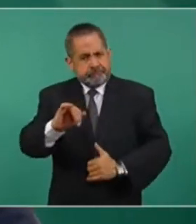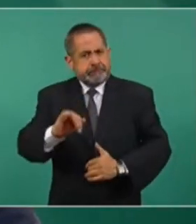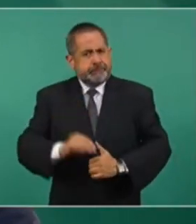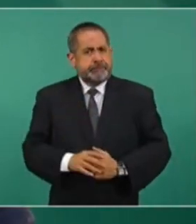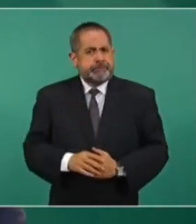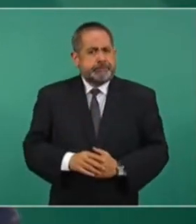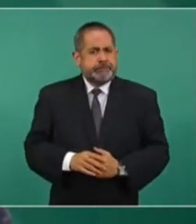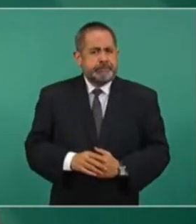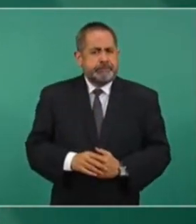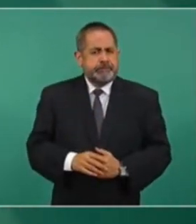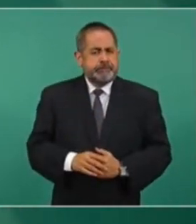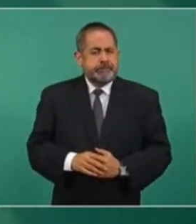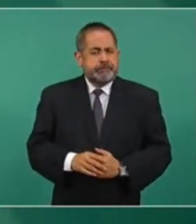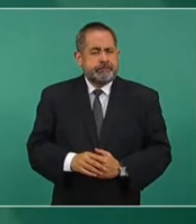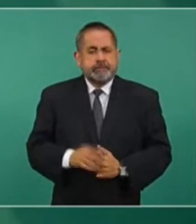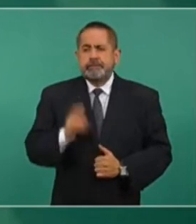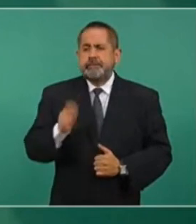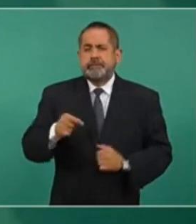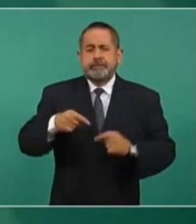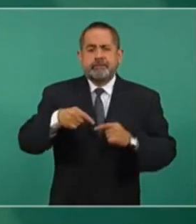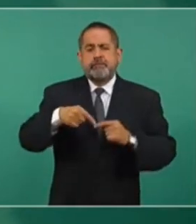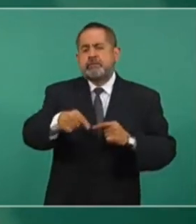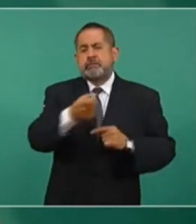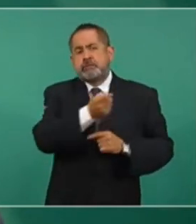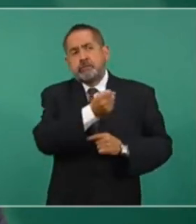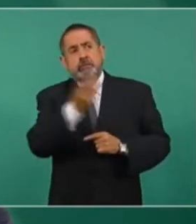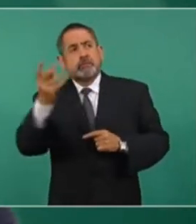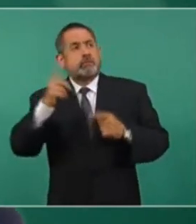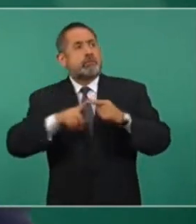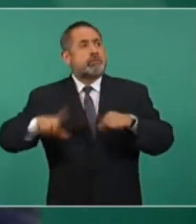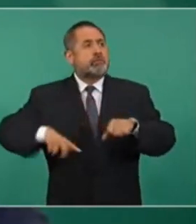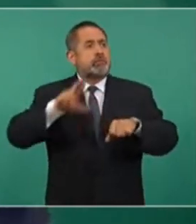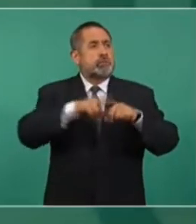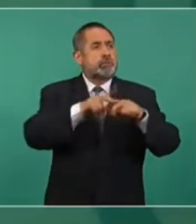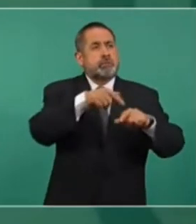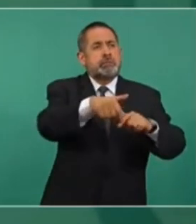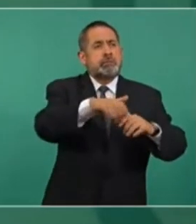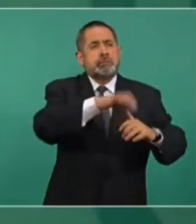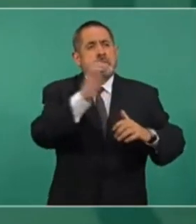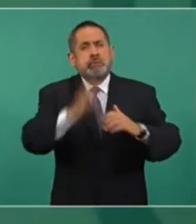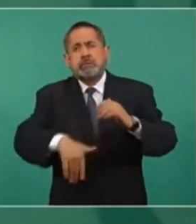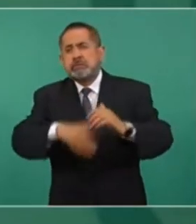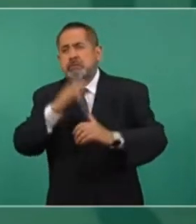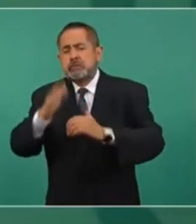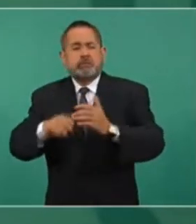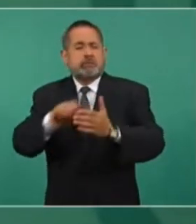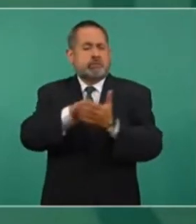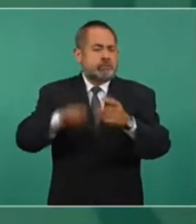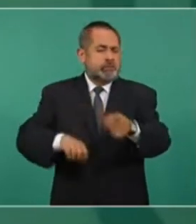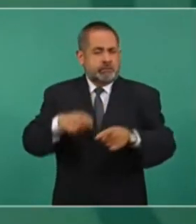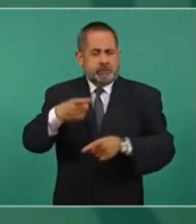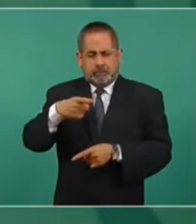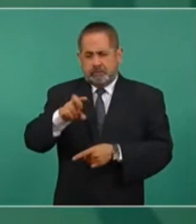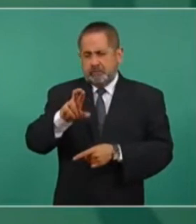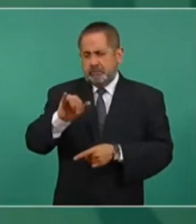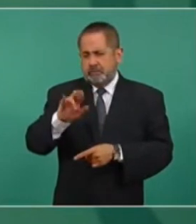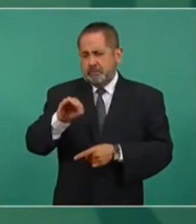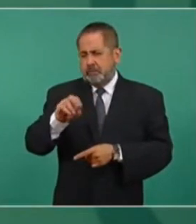Están terminando gobernadores, como el caso de Quirino Ordaz,